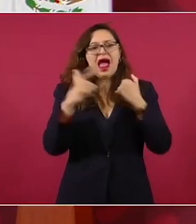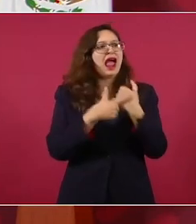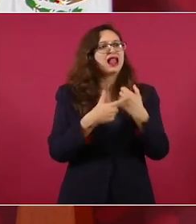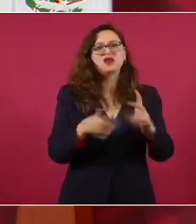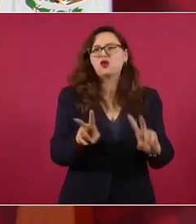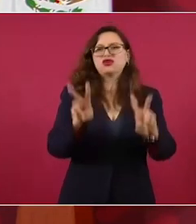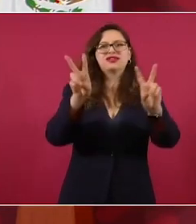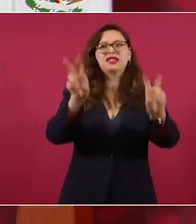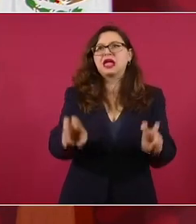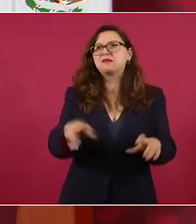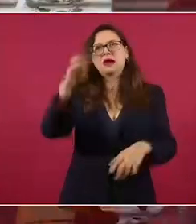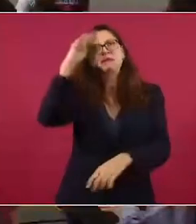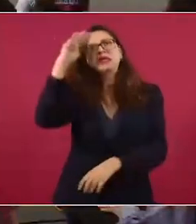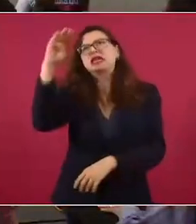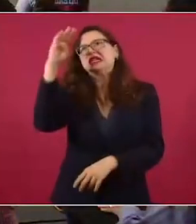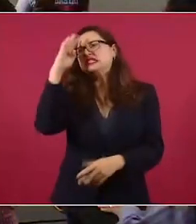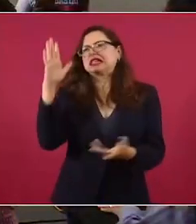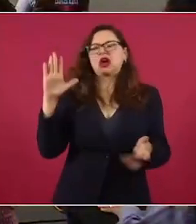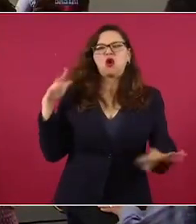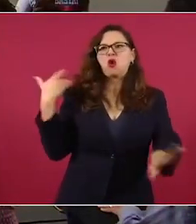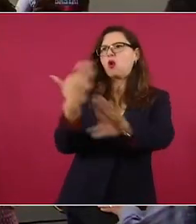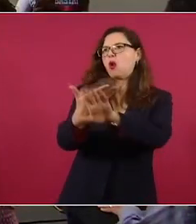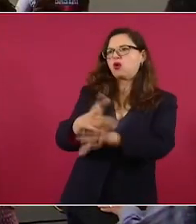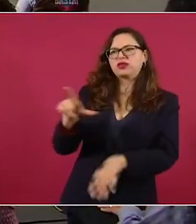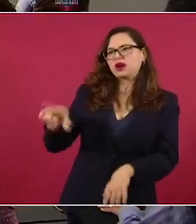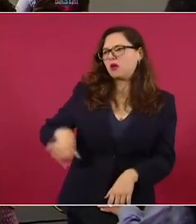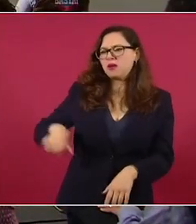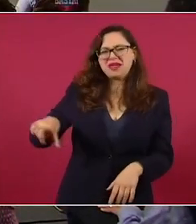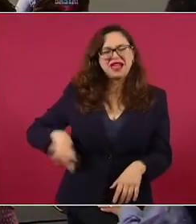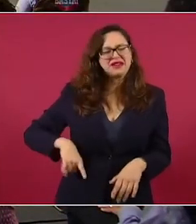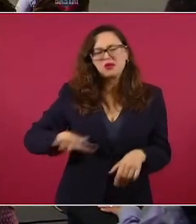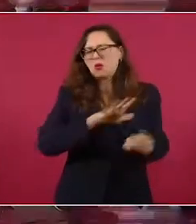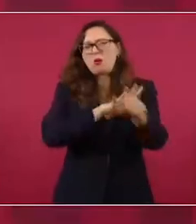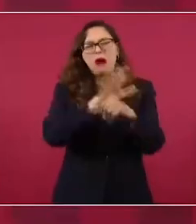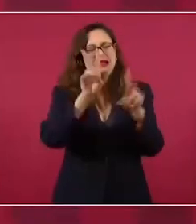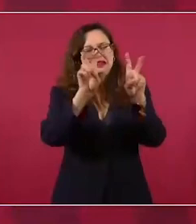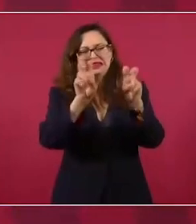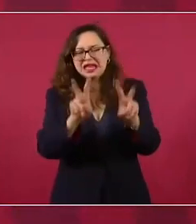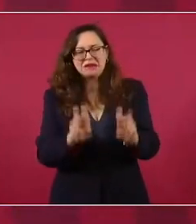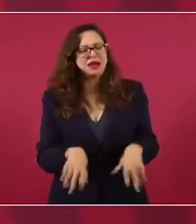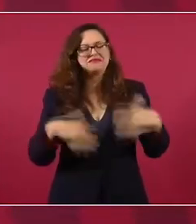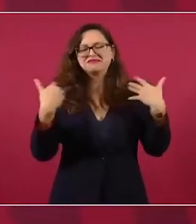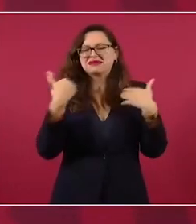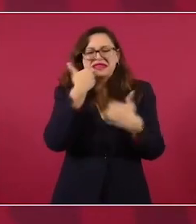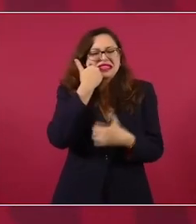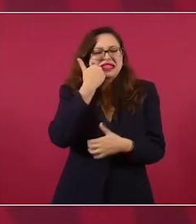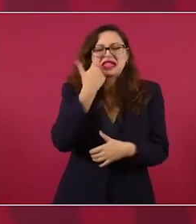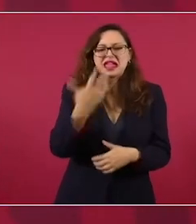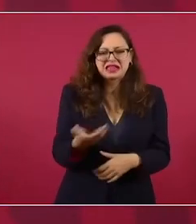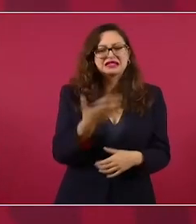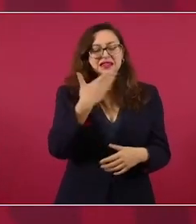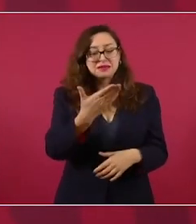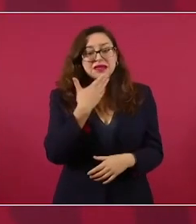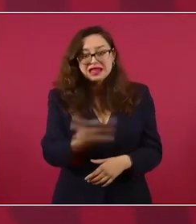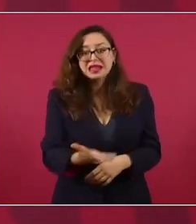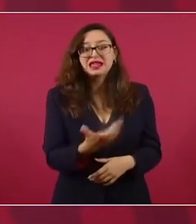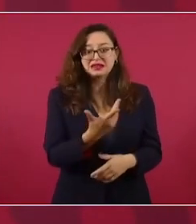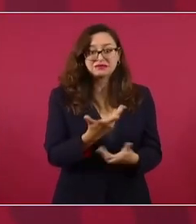violencia o por cualquier cosa, pero que sigan marchando.